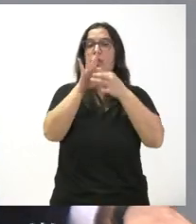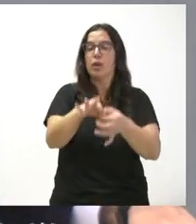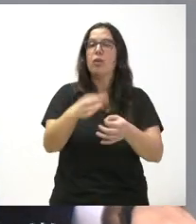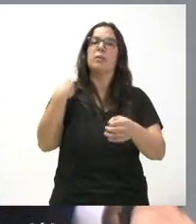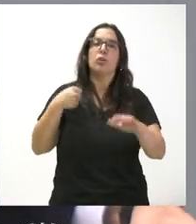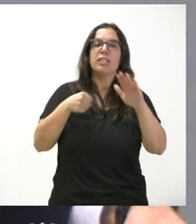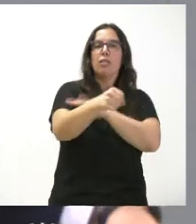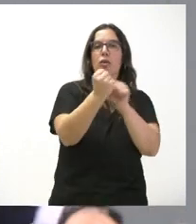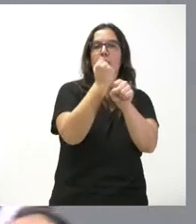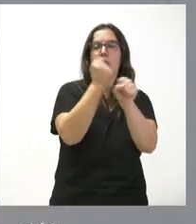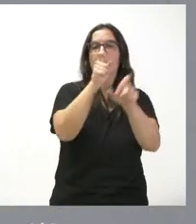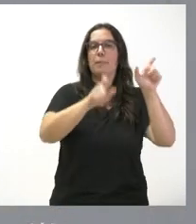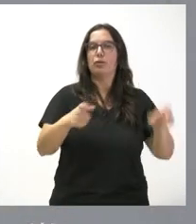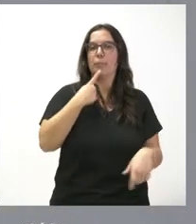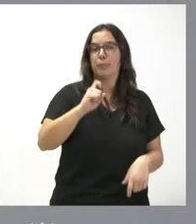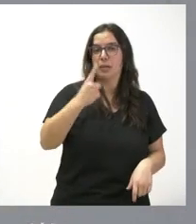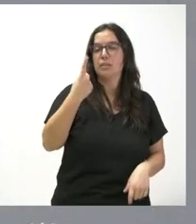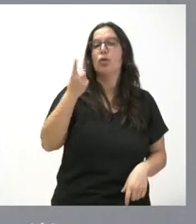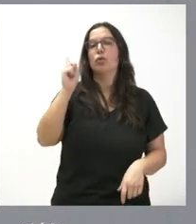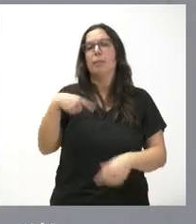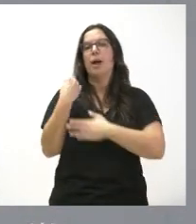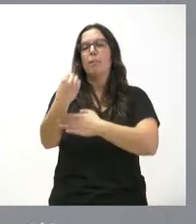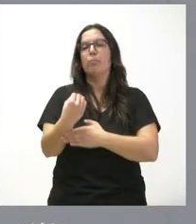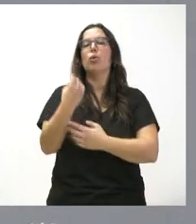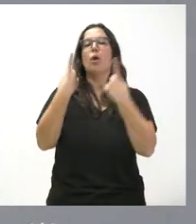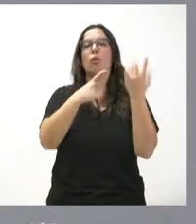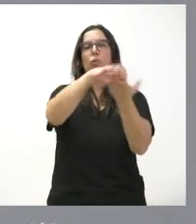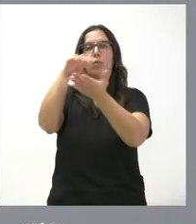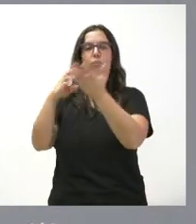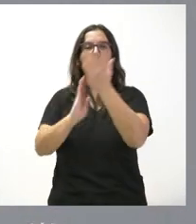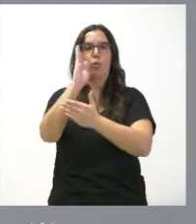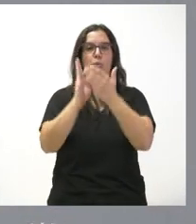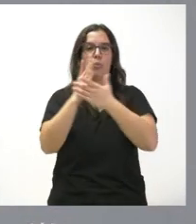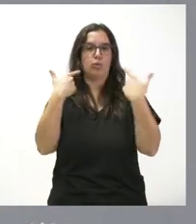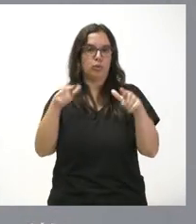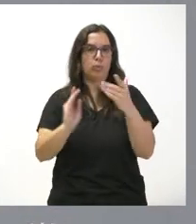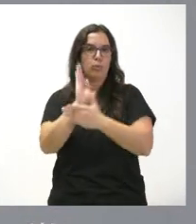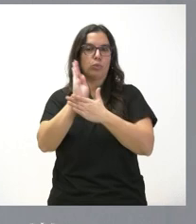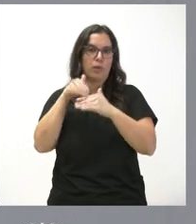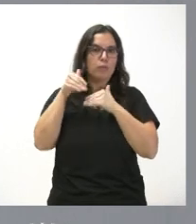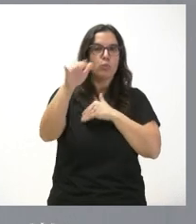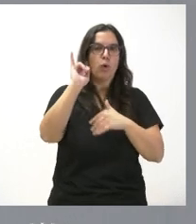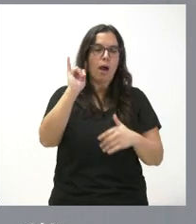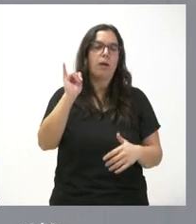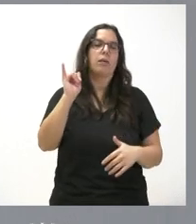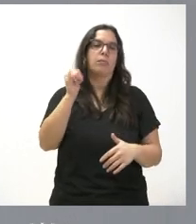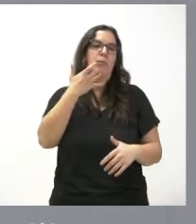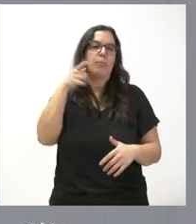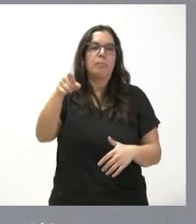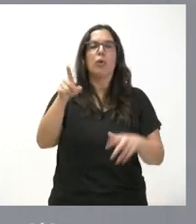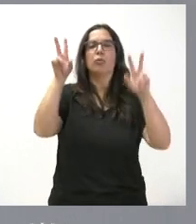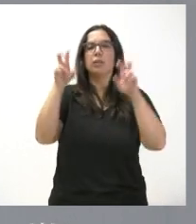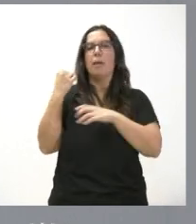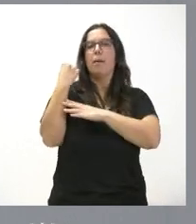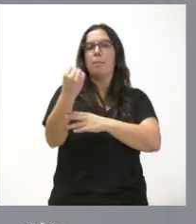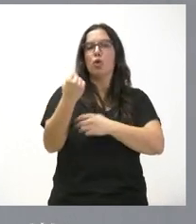inserción laboral de las personas con más dificultades o el apoyo de algunos de los otros productivos que nuestra comunidad tiene más futuro, como puede ser este ámbito del apoyo